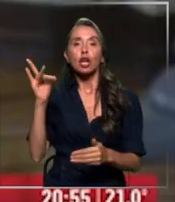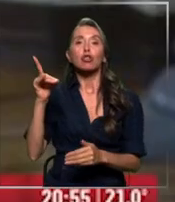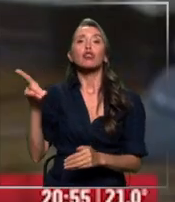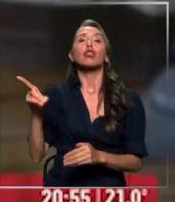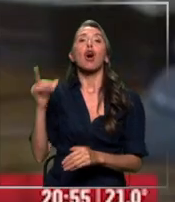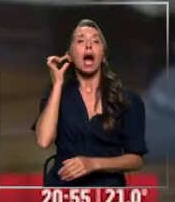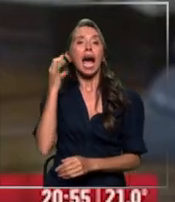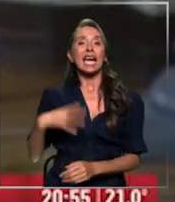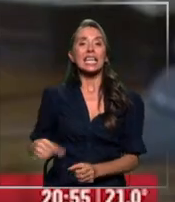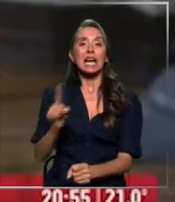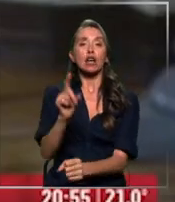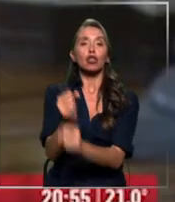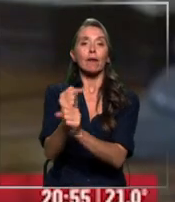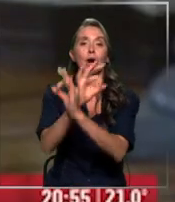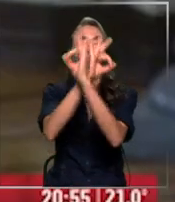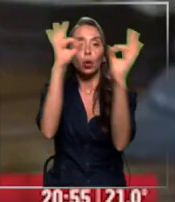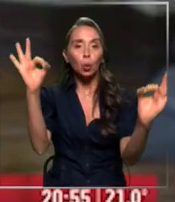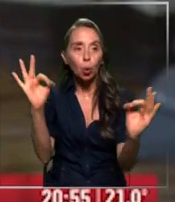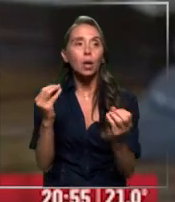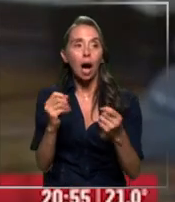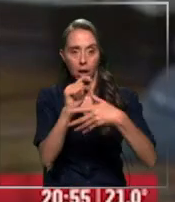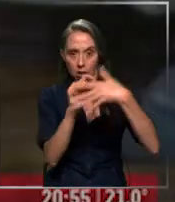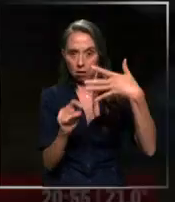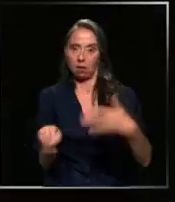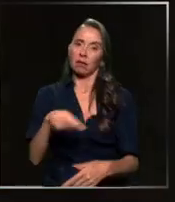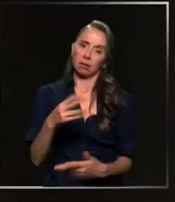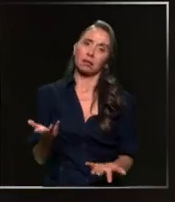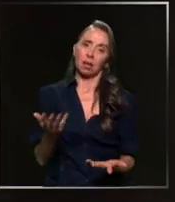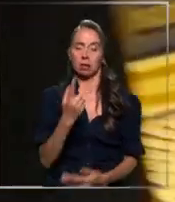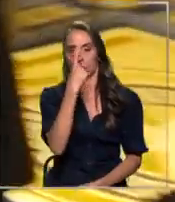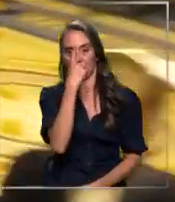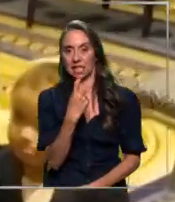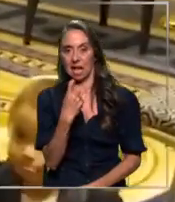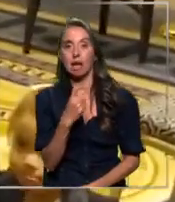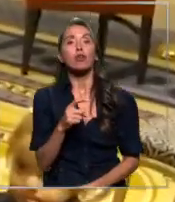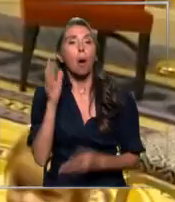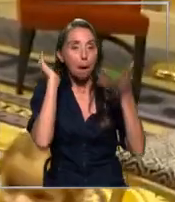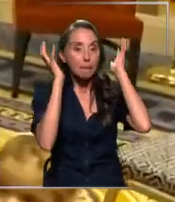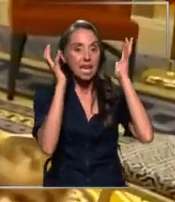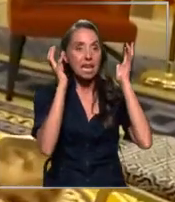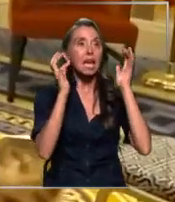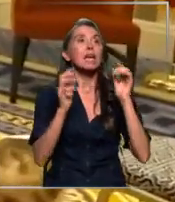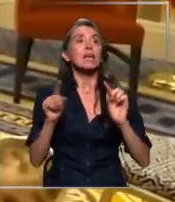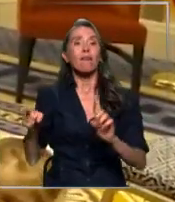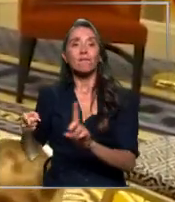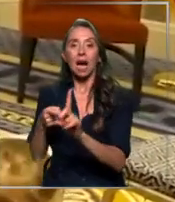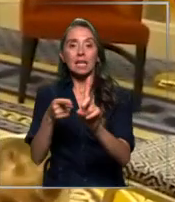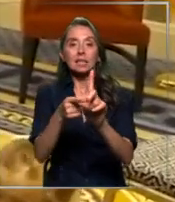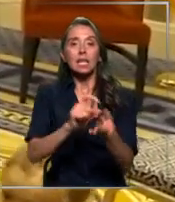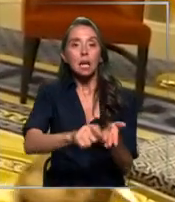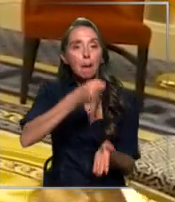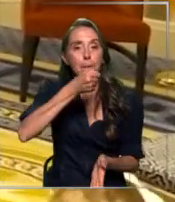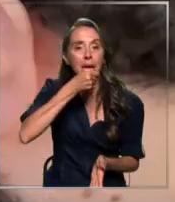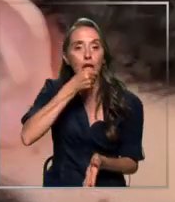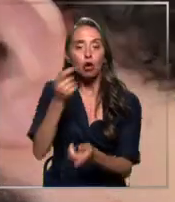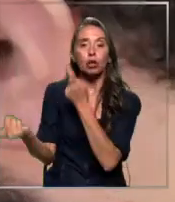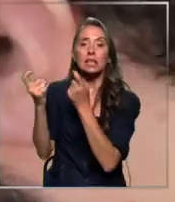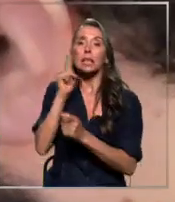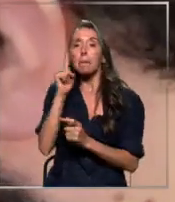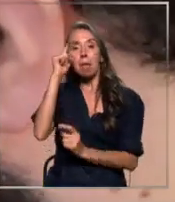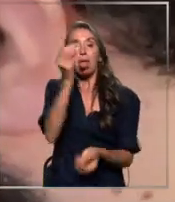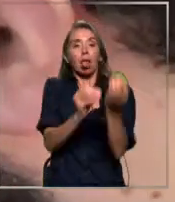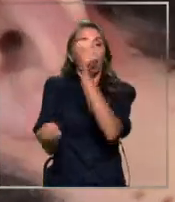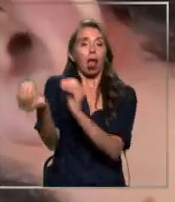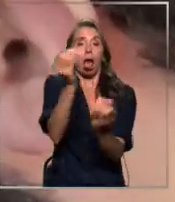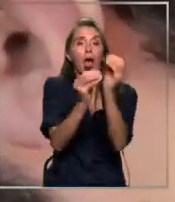que nunca laburó. Vamos, vamos, seamos serios. Milley aseguró que perseguirá a los periodistas que, según él, lo han calumniado